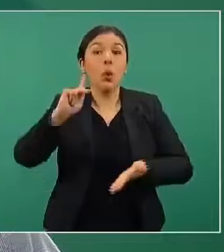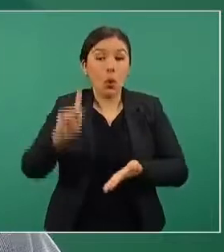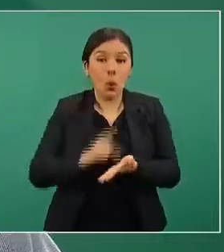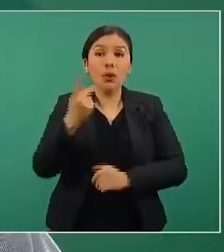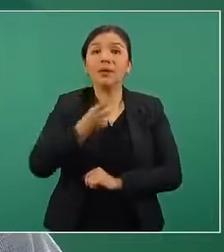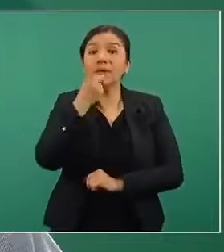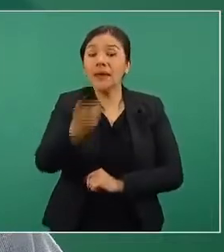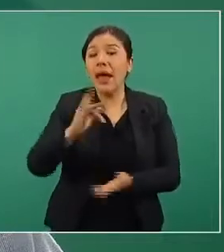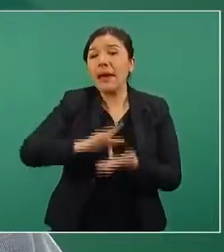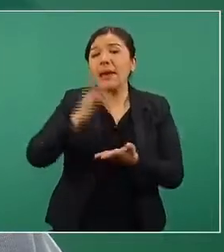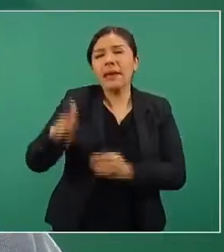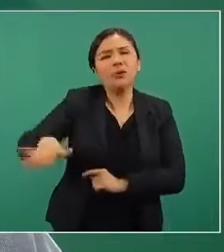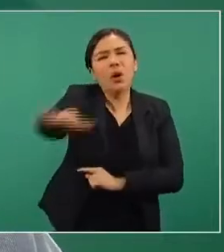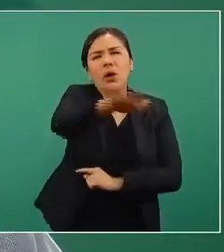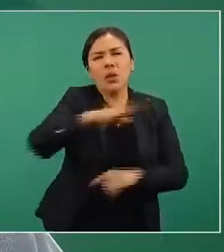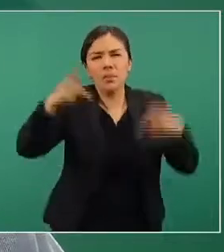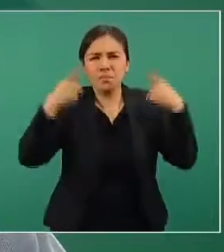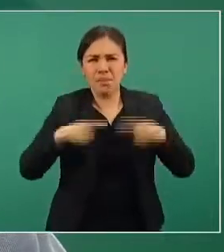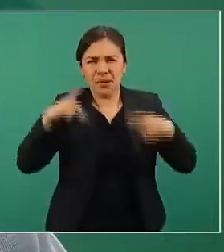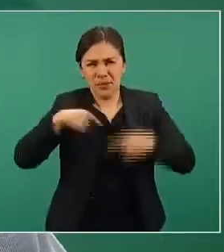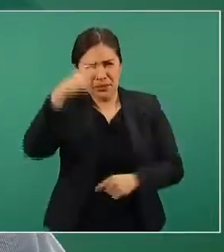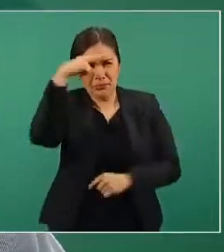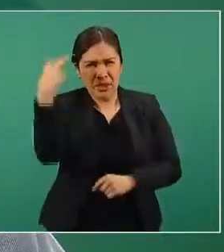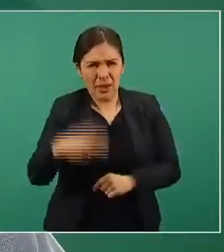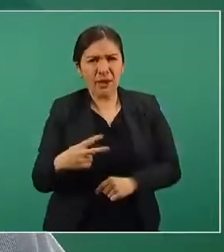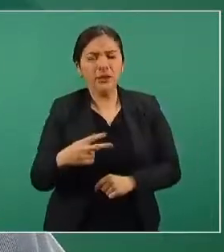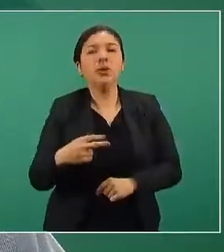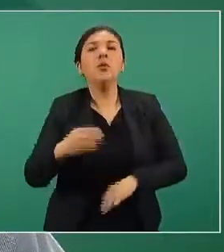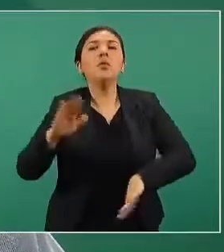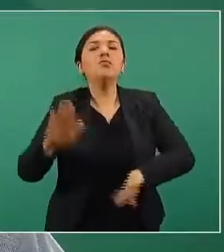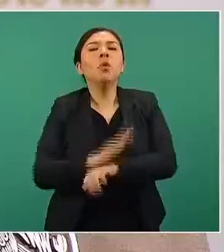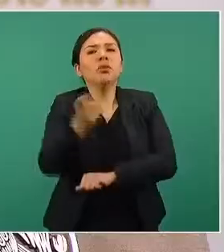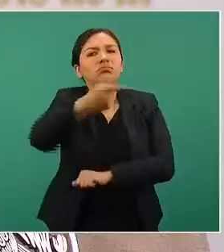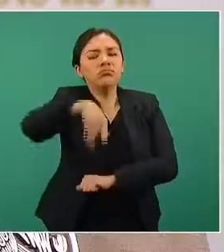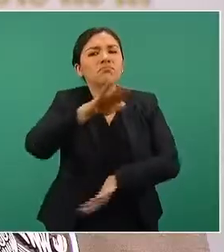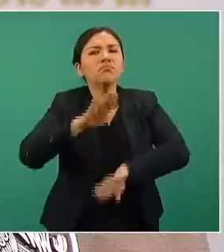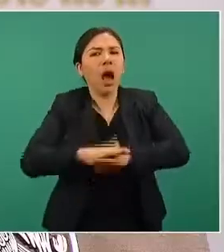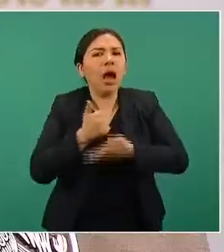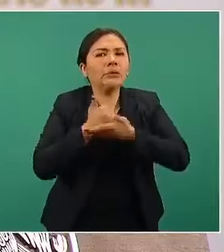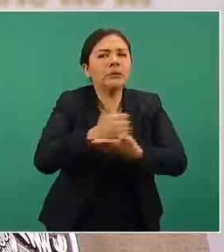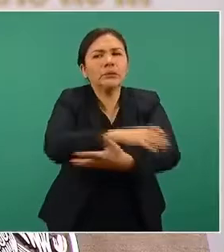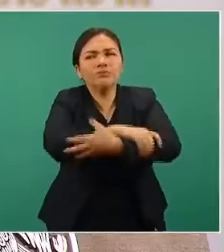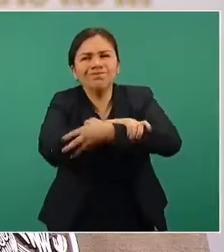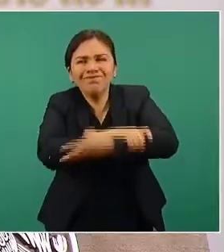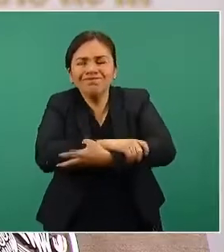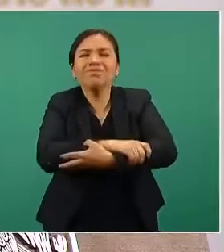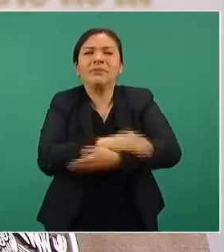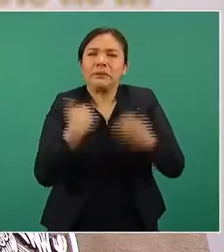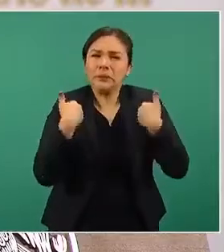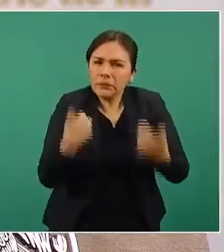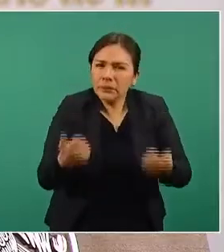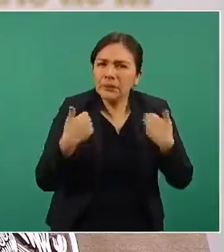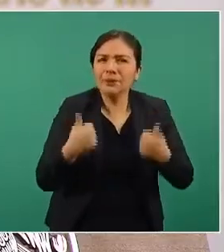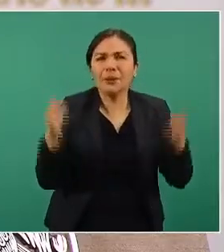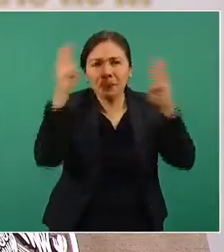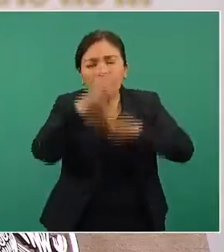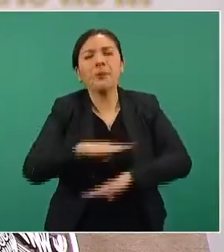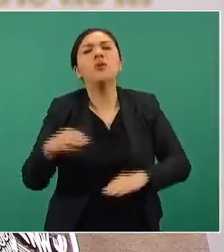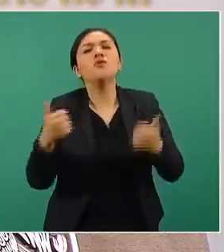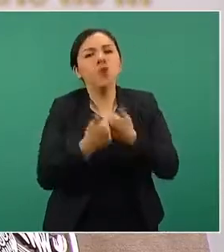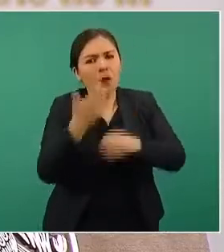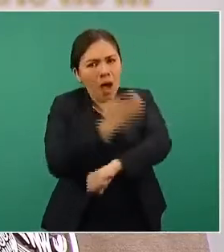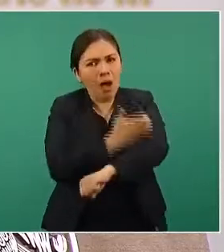agradecimiento a la población mexicana por su solidaridad, su comprensión y el